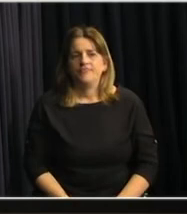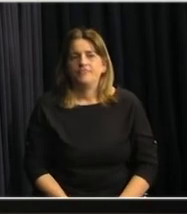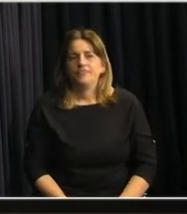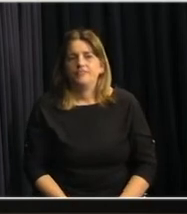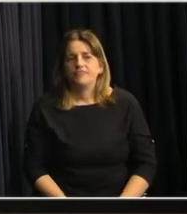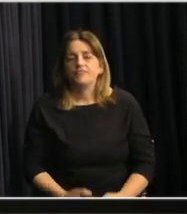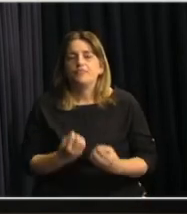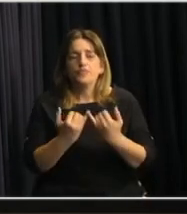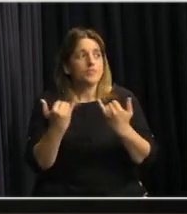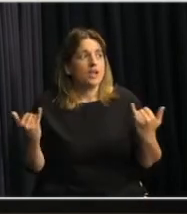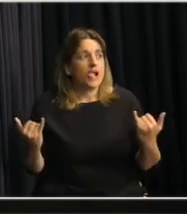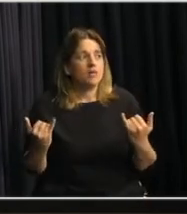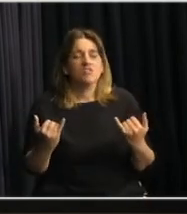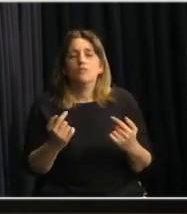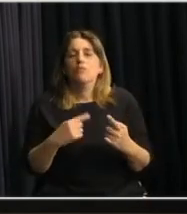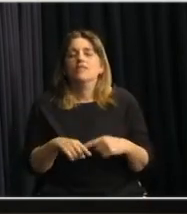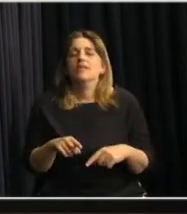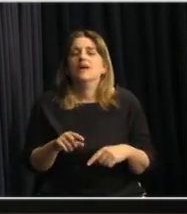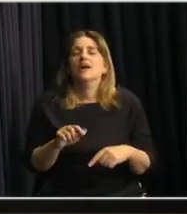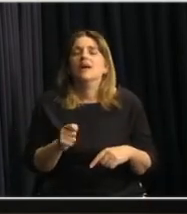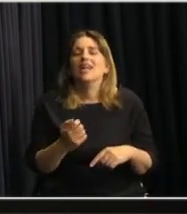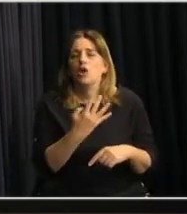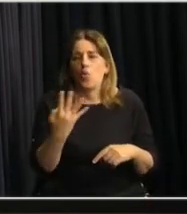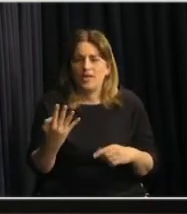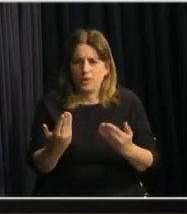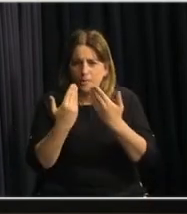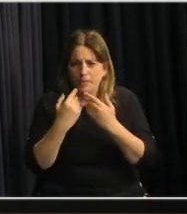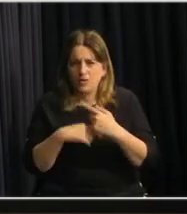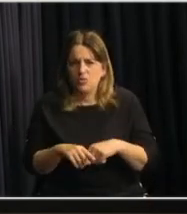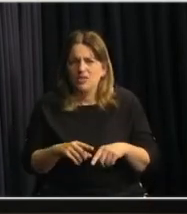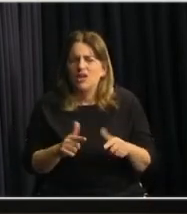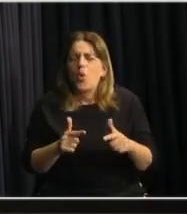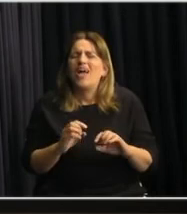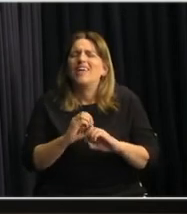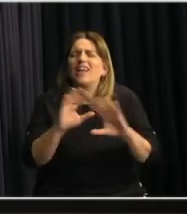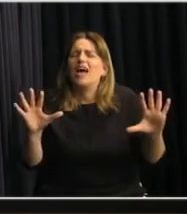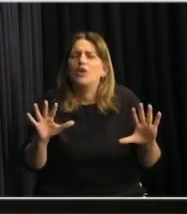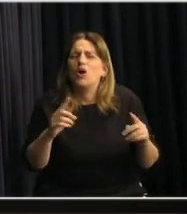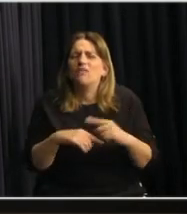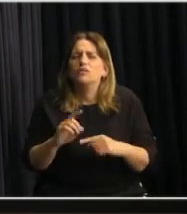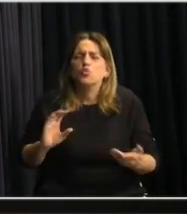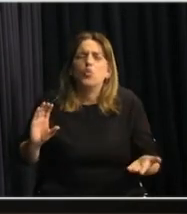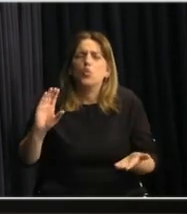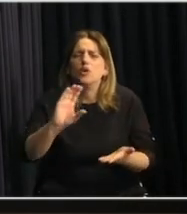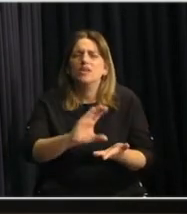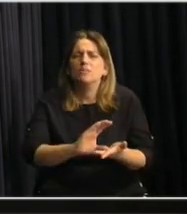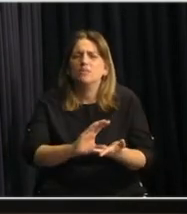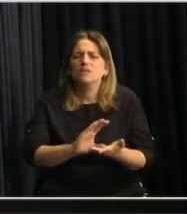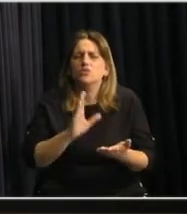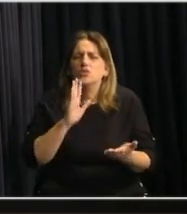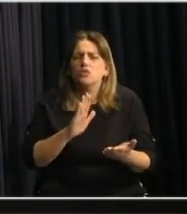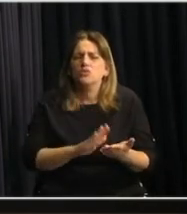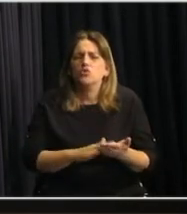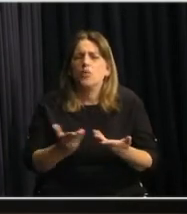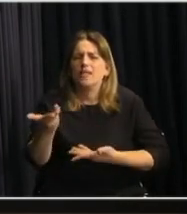¿Qué tal? Buen día. Emilia Isair de Telenoche de Canal 4. Ministra, no me quedó claro cuánto es la inversión respecto a las